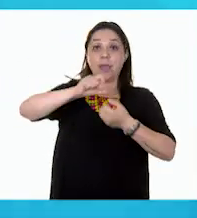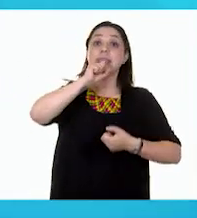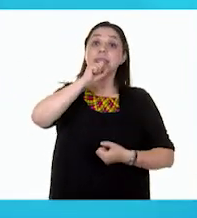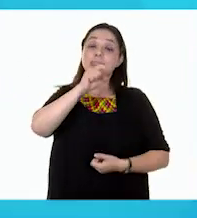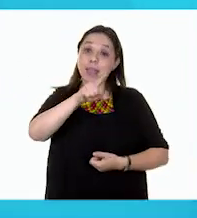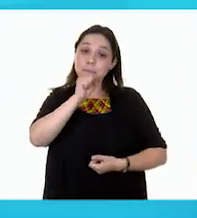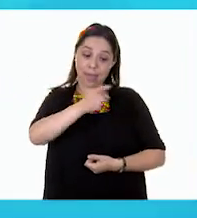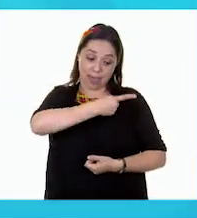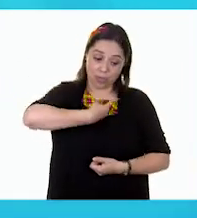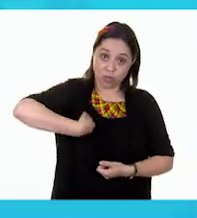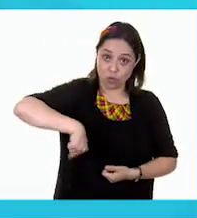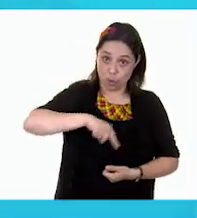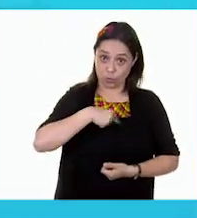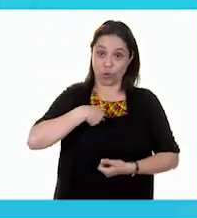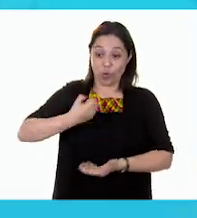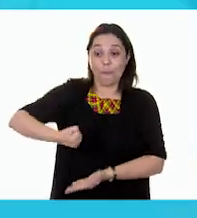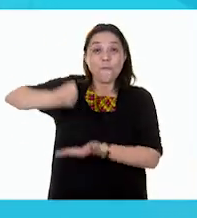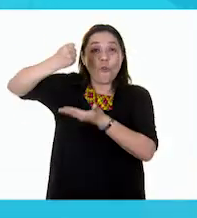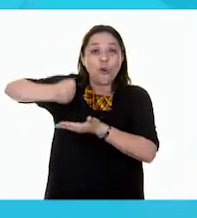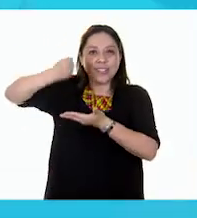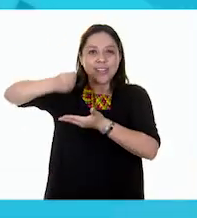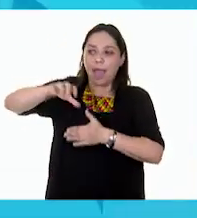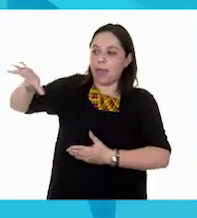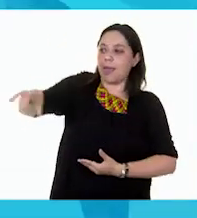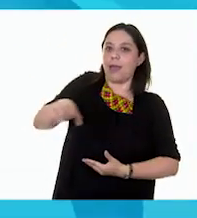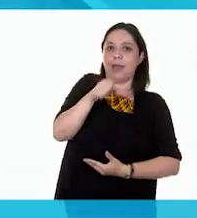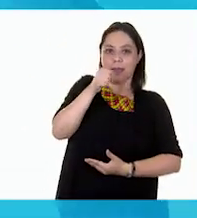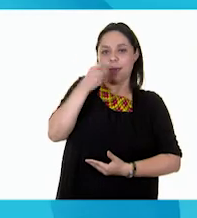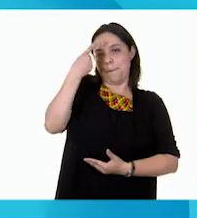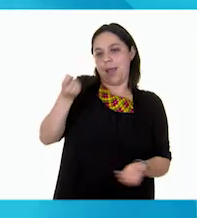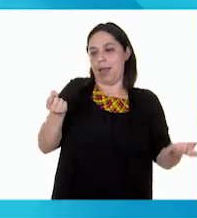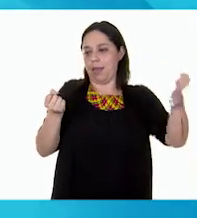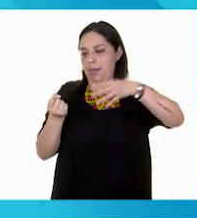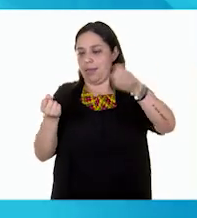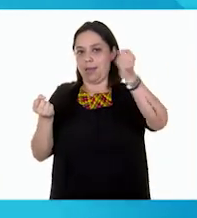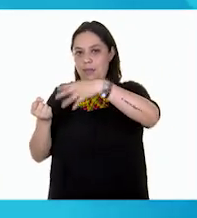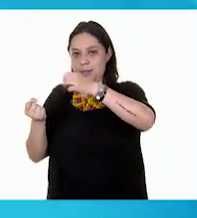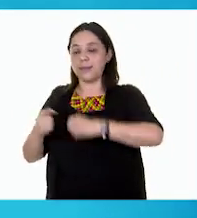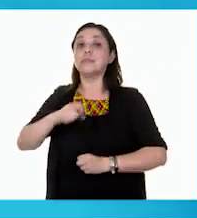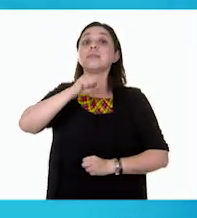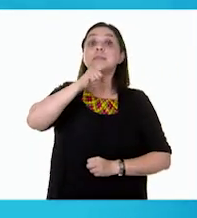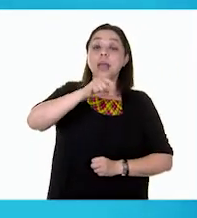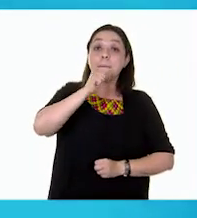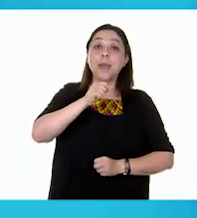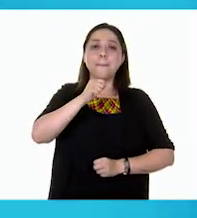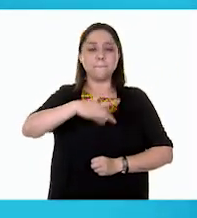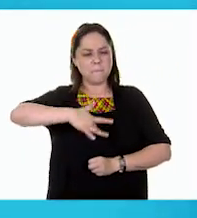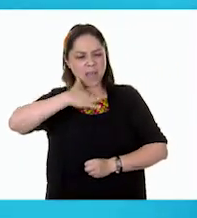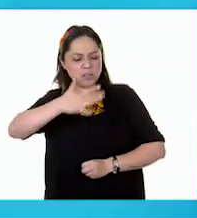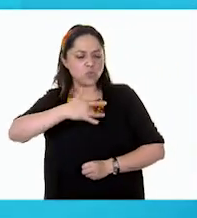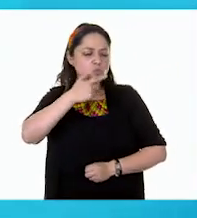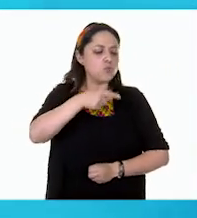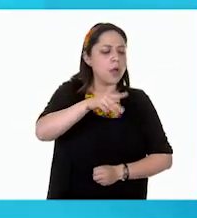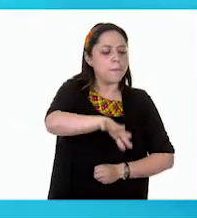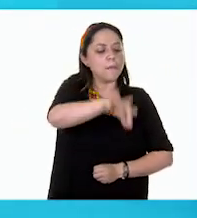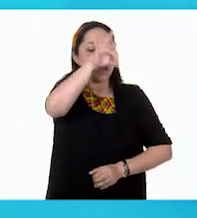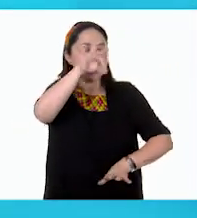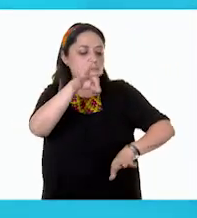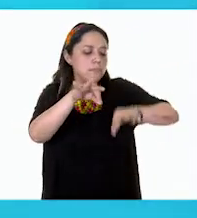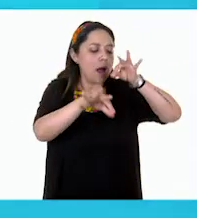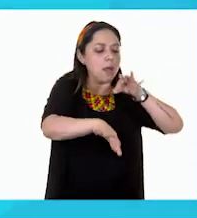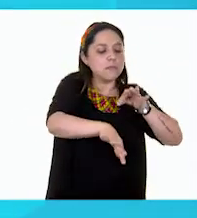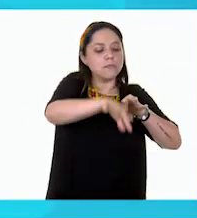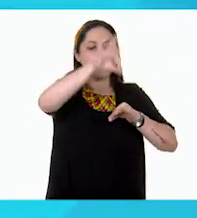bolsas para el mandado. También reciclamos la basura para, como un cartón de papel,